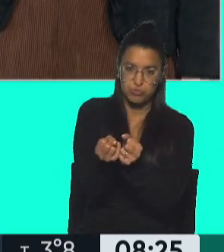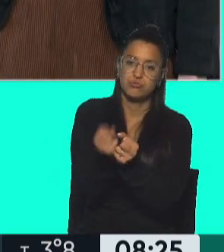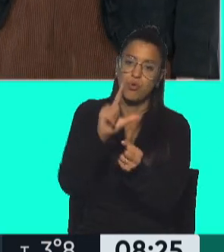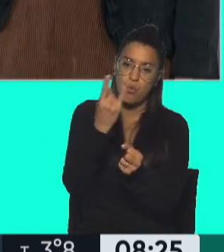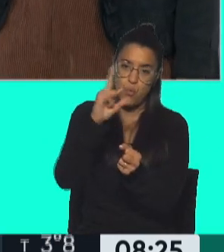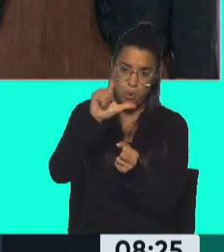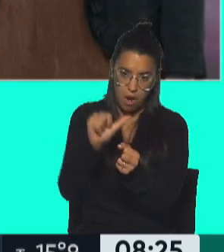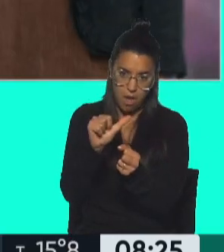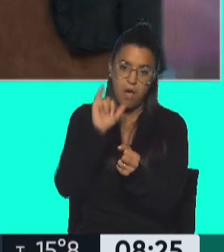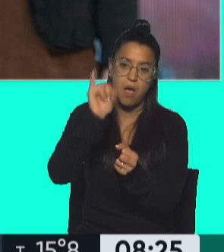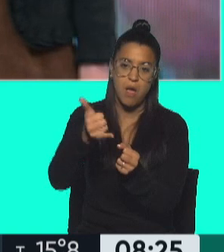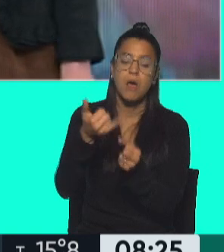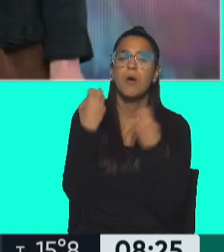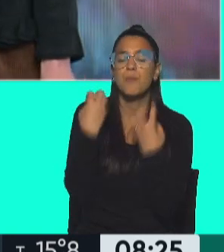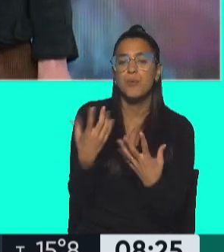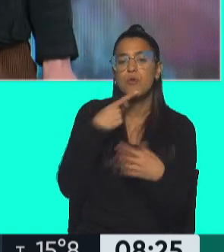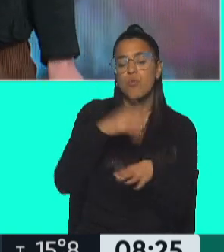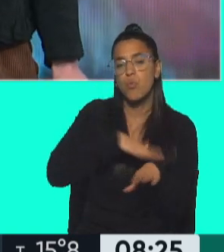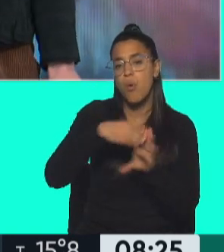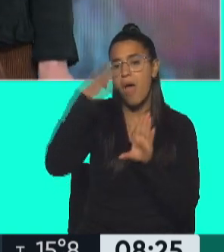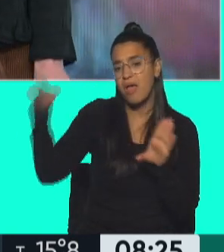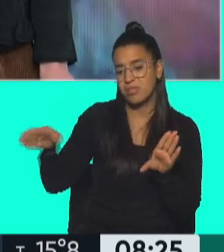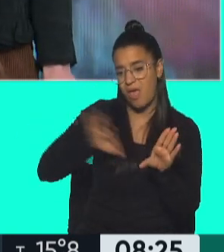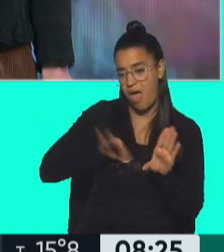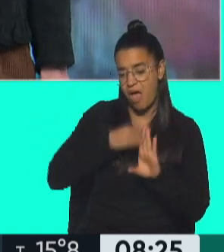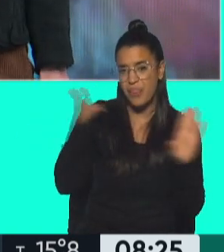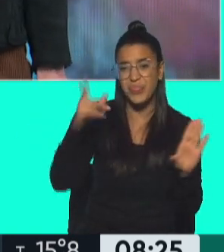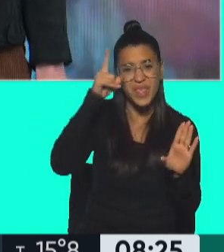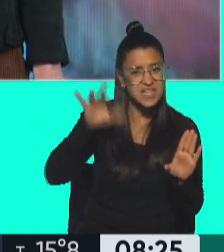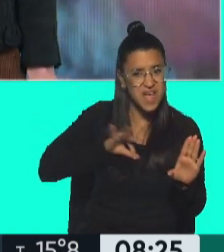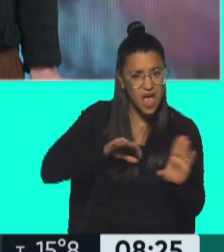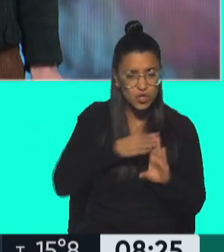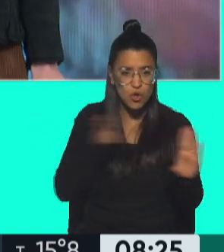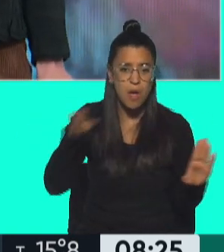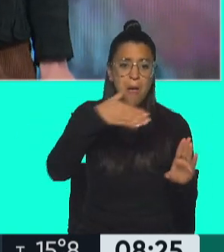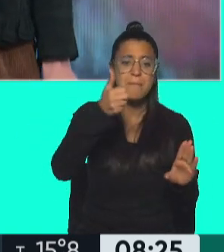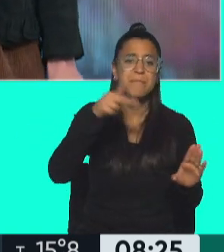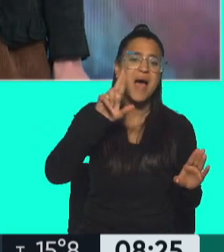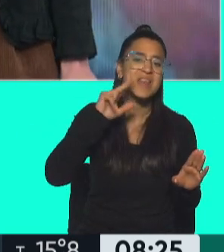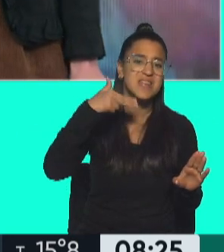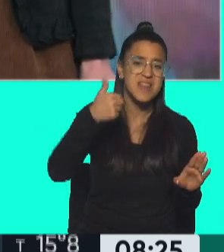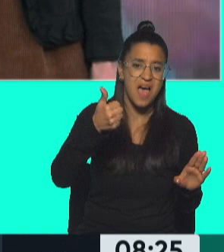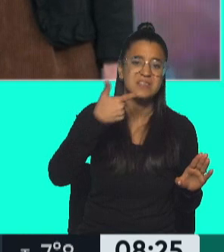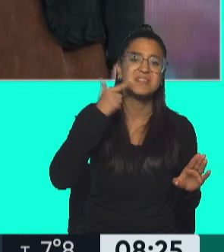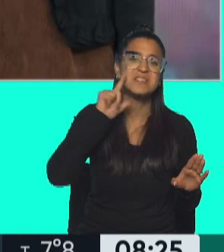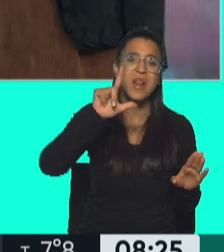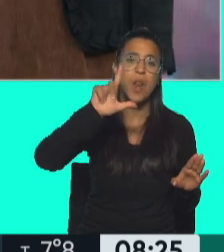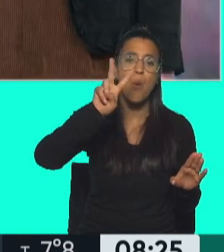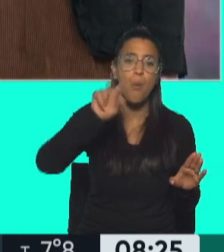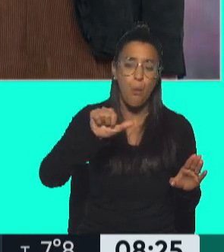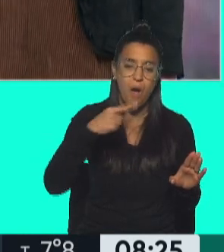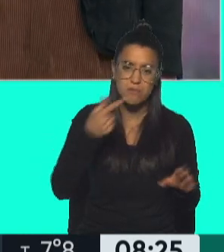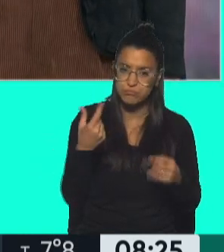Porque, bueno, la verdad es que durante los últimos años, hace más de 10 años, Marina Silva había sabido ser una